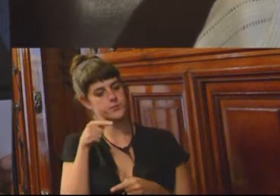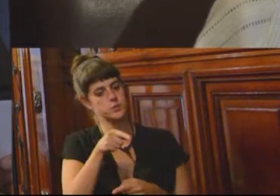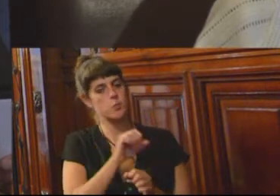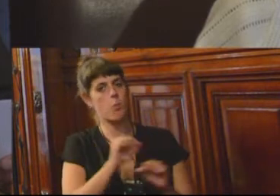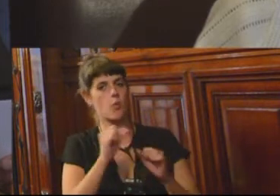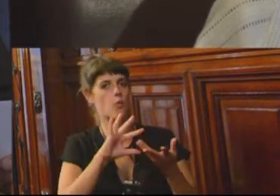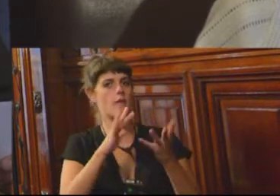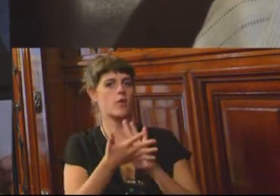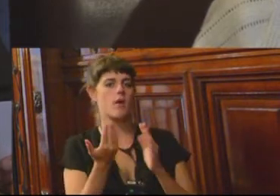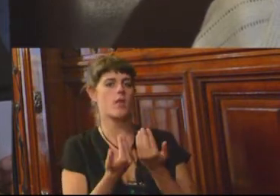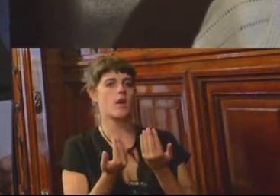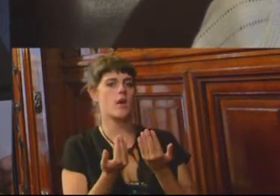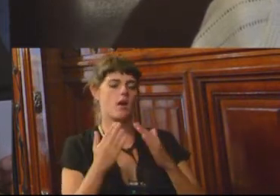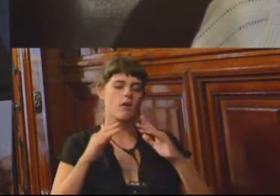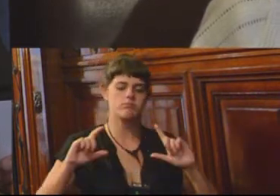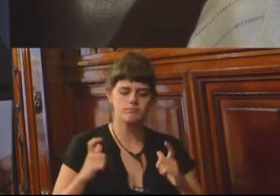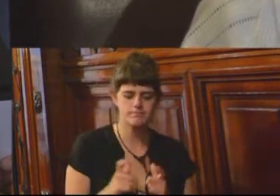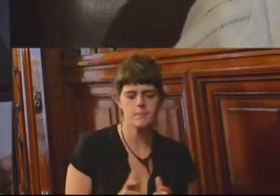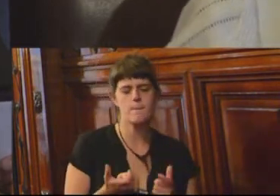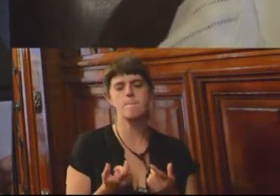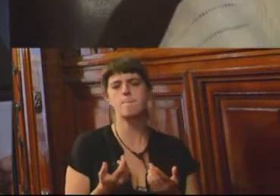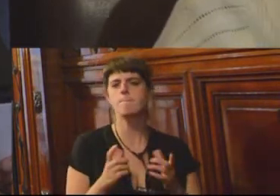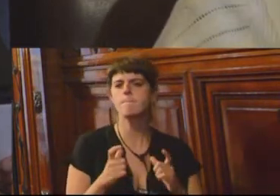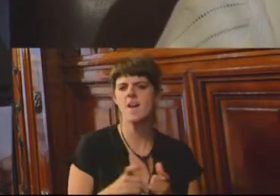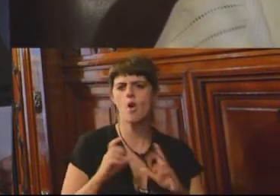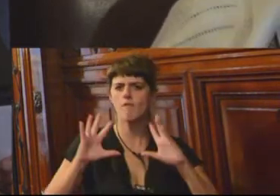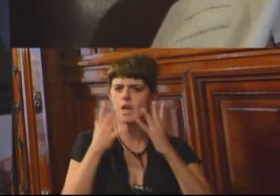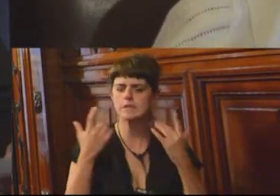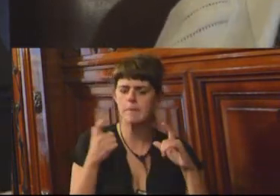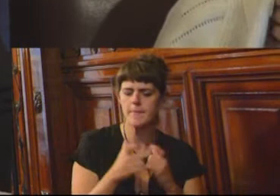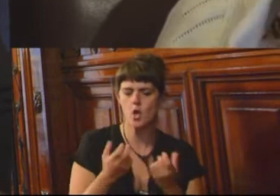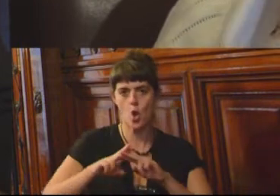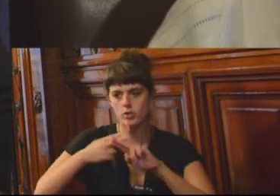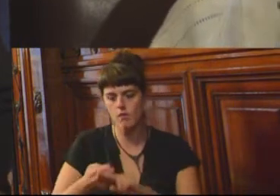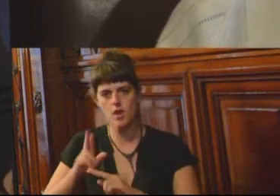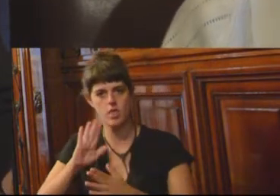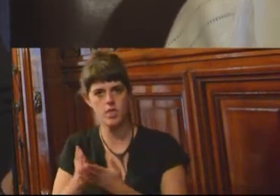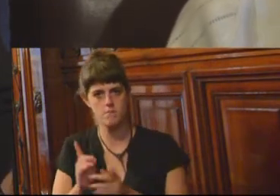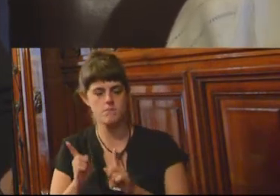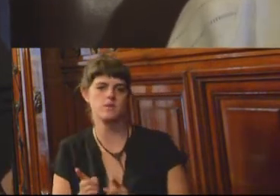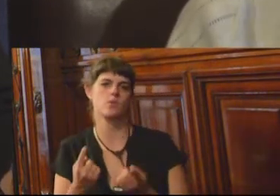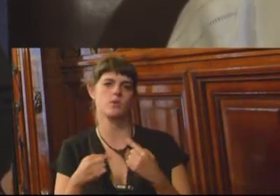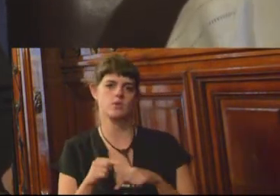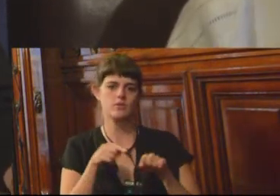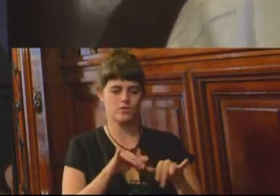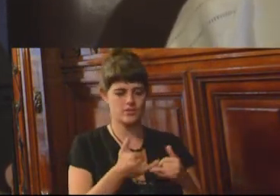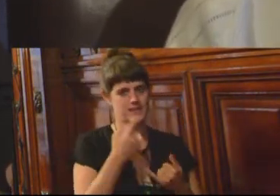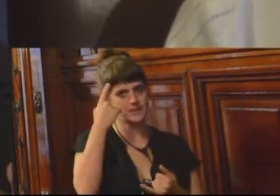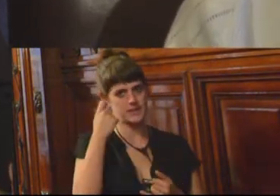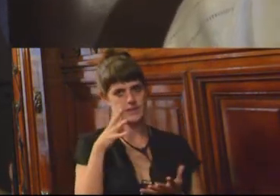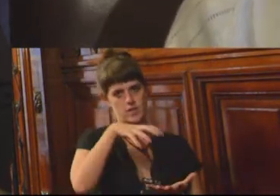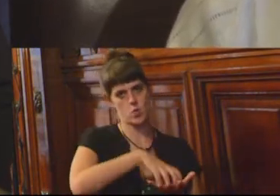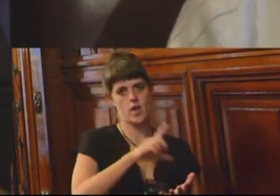de bajar los índices de violencia y reincidencia que de alguna forma ya se están visualizando en el pabellón de Florencio Varela. Muchas gracias.